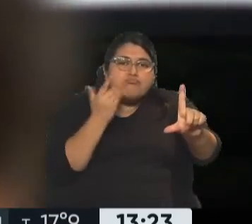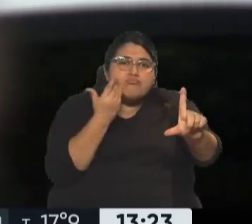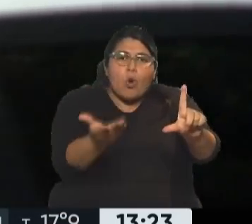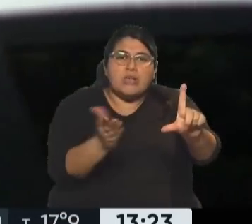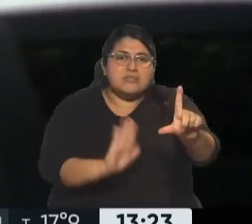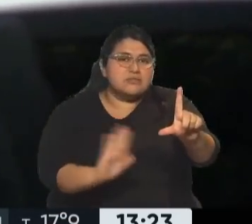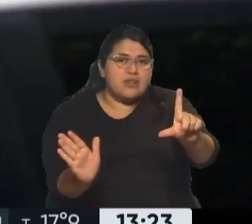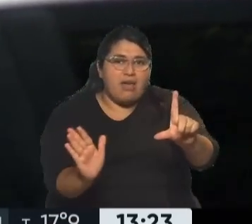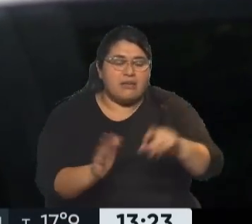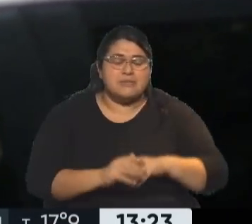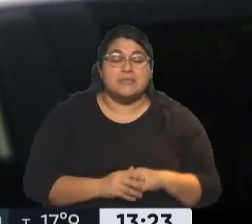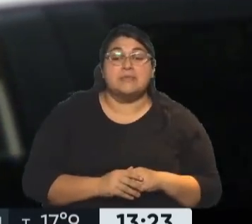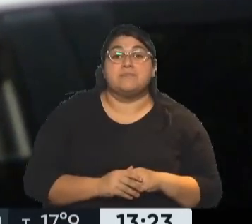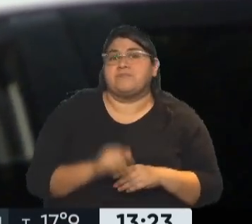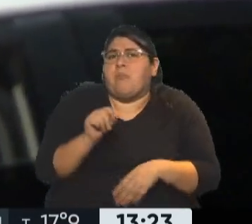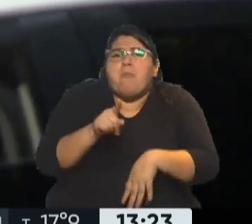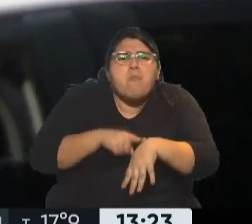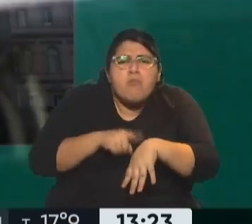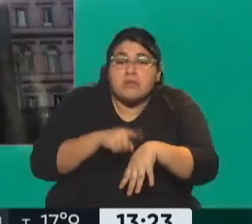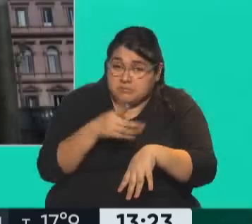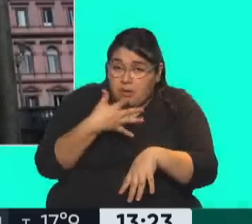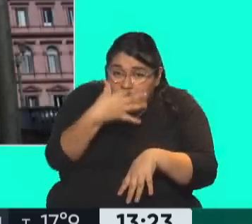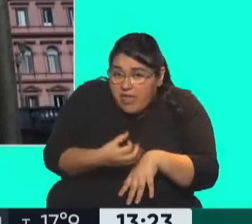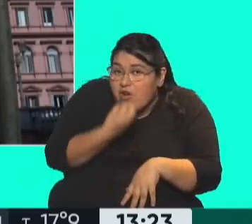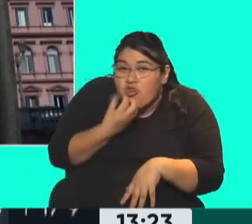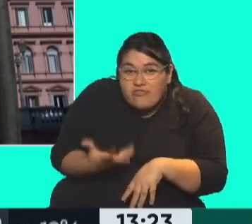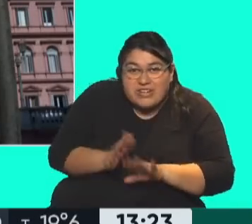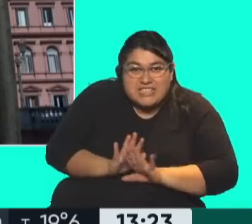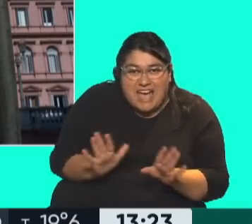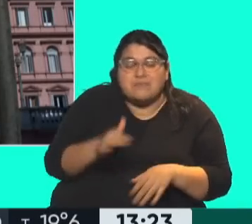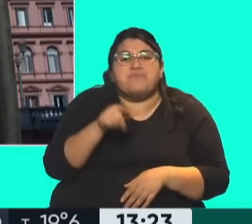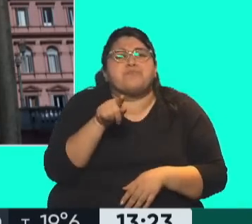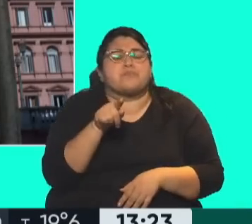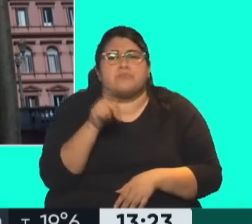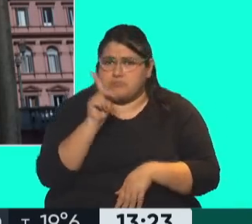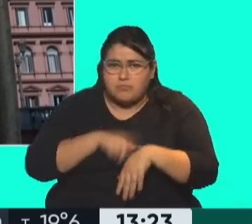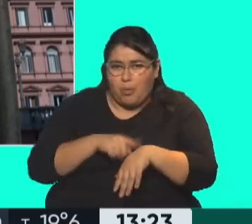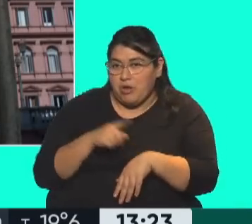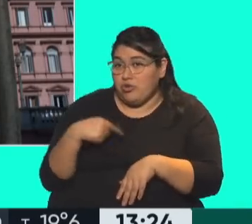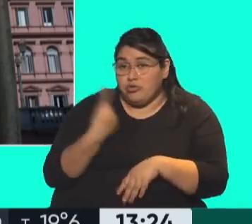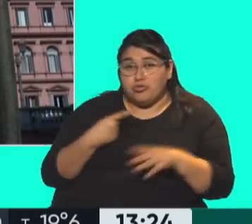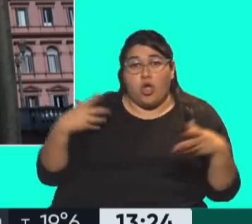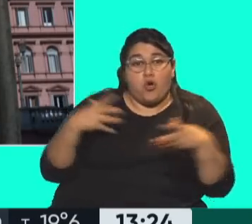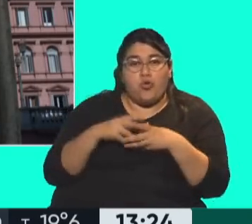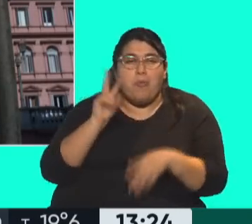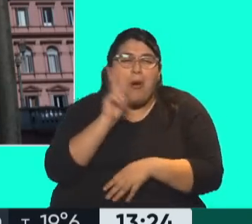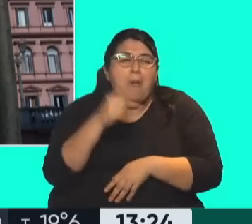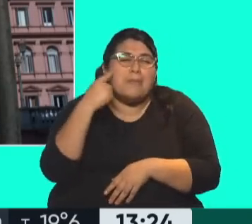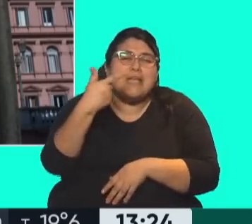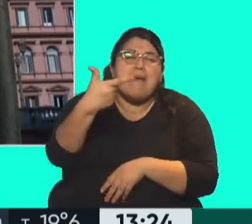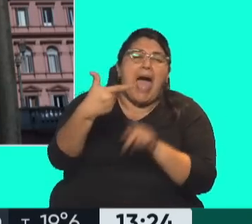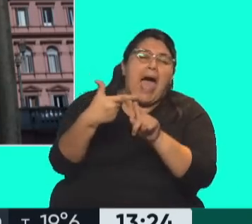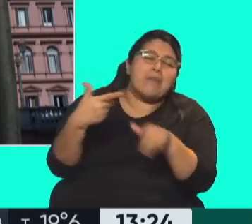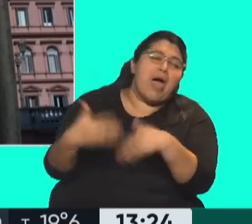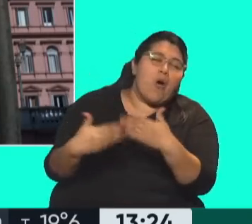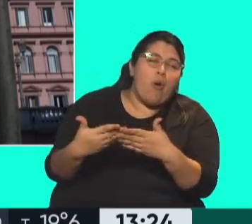Sí. En algún momento, les tengo que confesar algo, en algún momento pensamos que en el grupo que lo veíamos, que era un arma de juguete, también